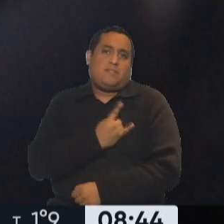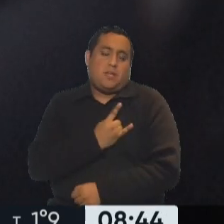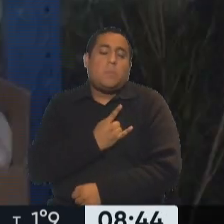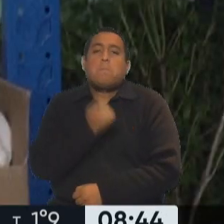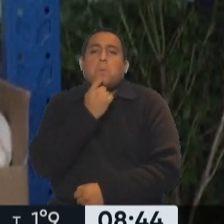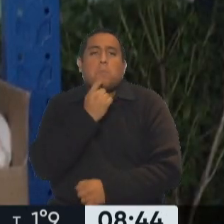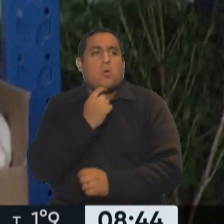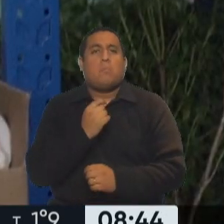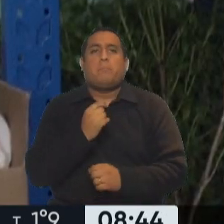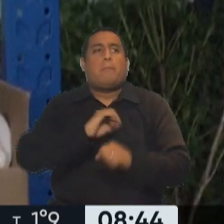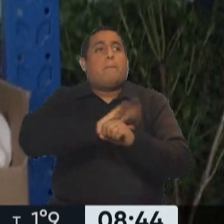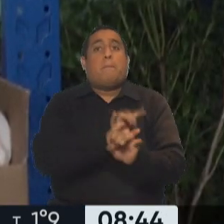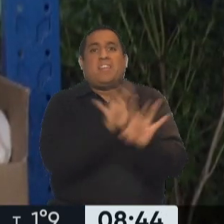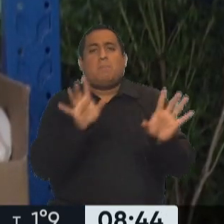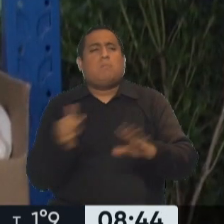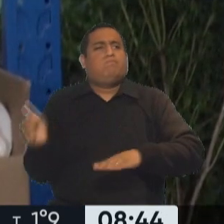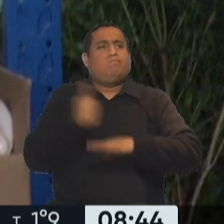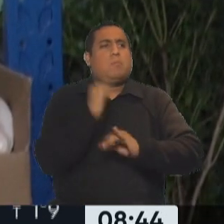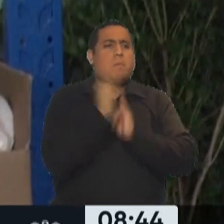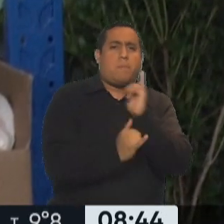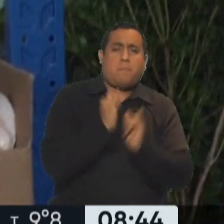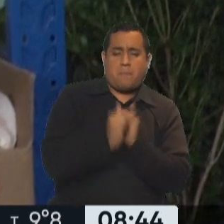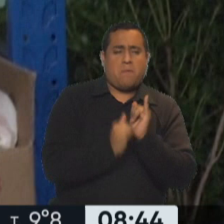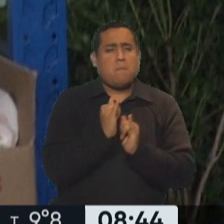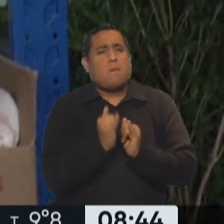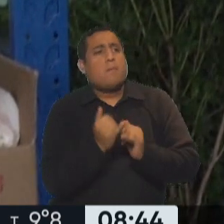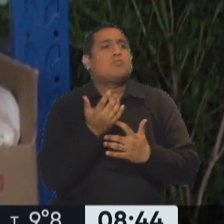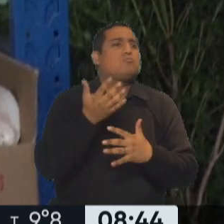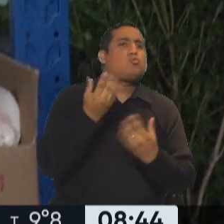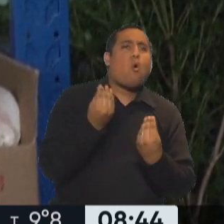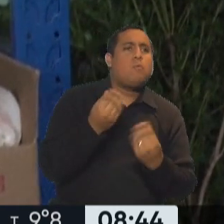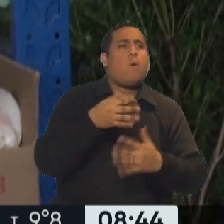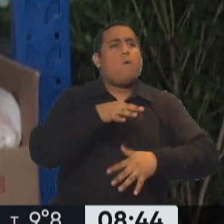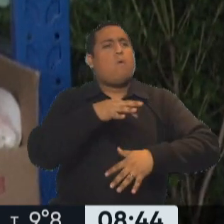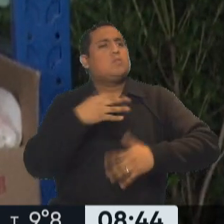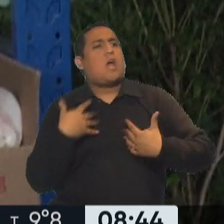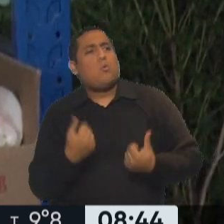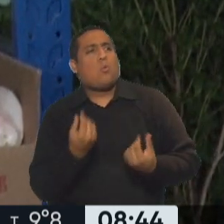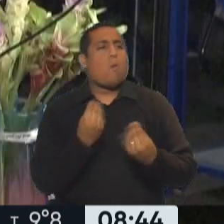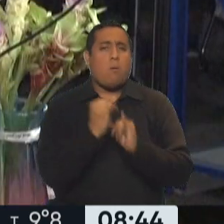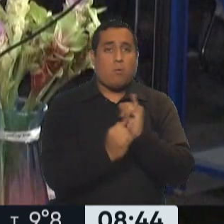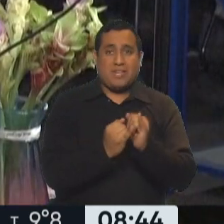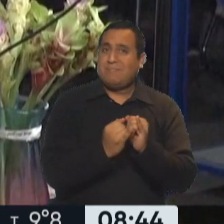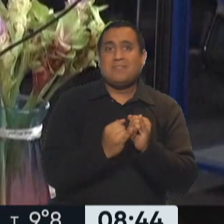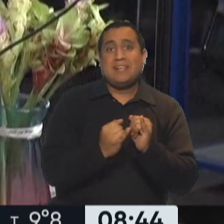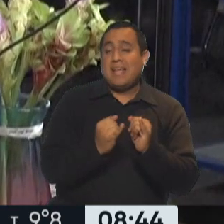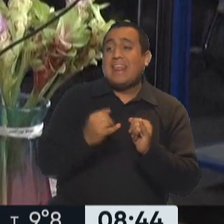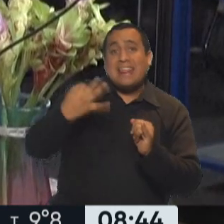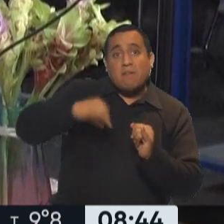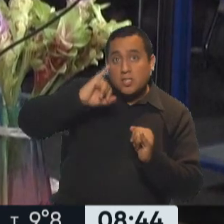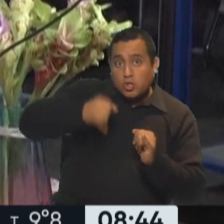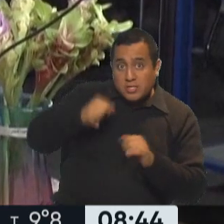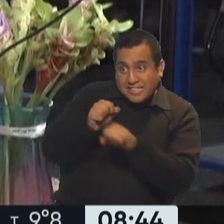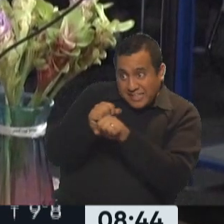para hablar de salud en pandemia, un ciudadano chino debería ser a partir de esta modalidad, de esta medida, por lo menos médico. Así